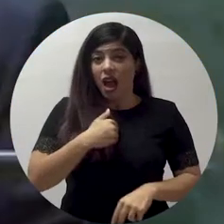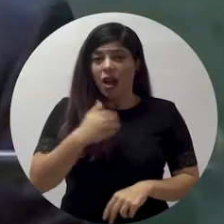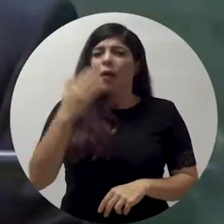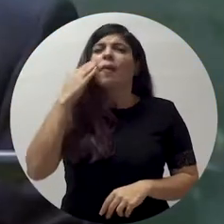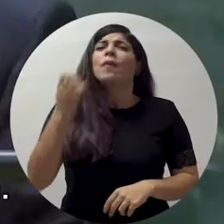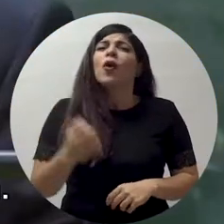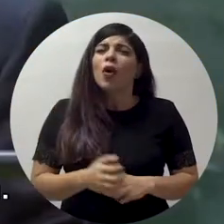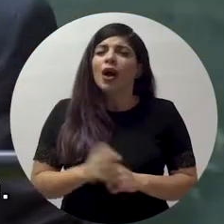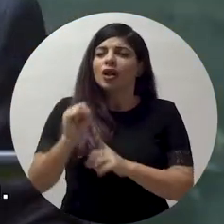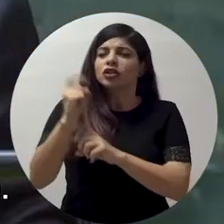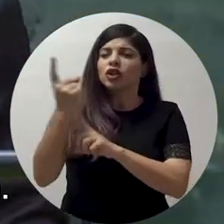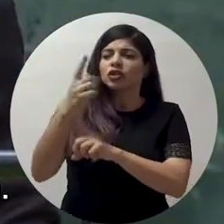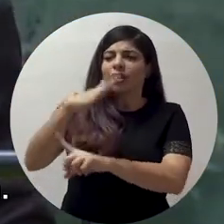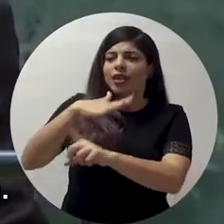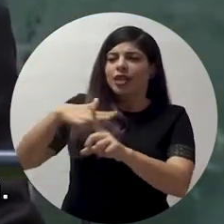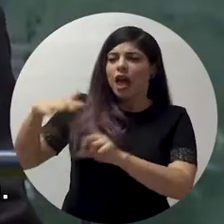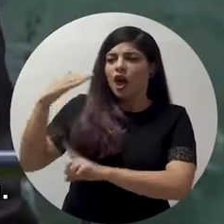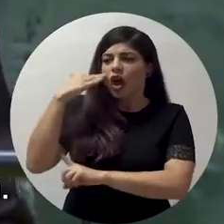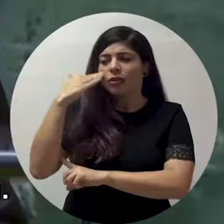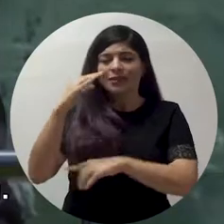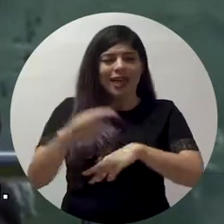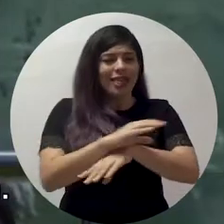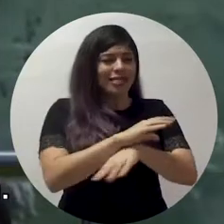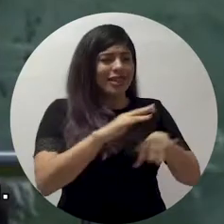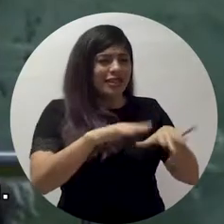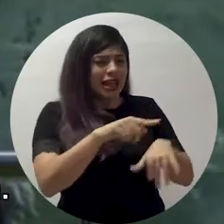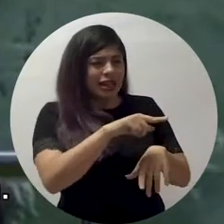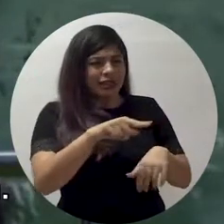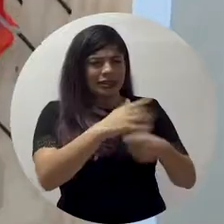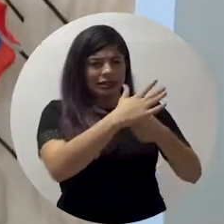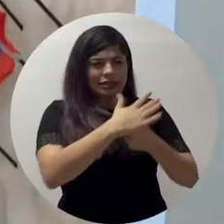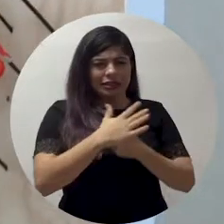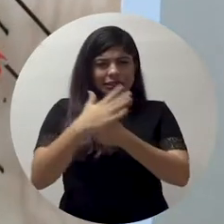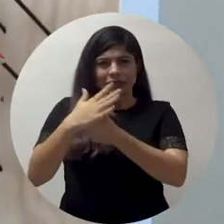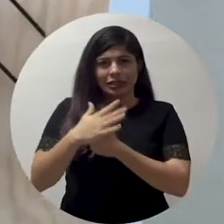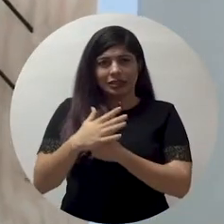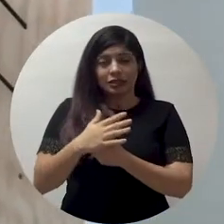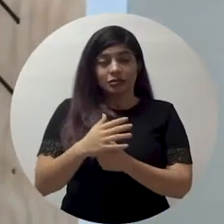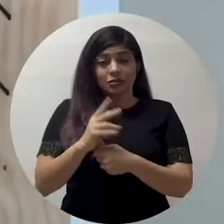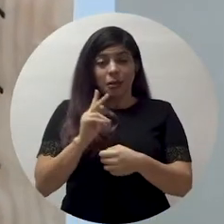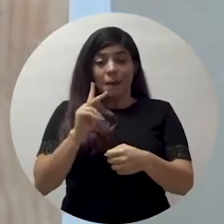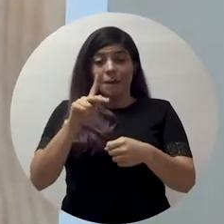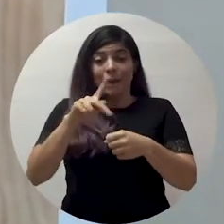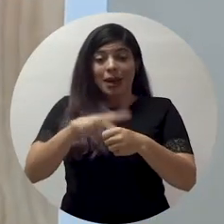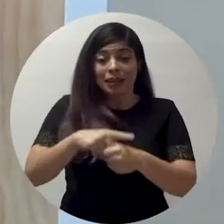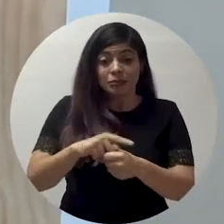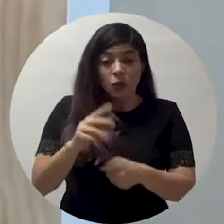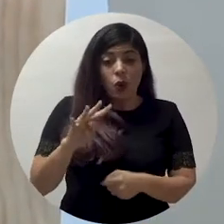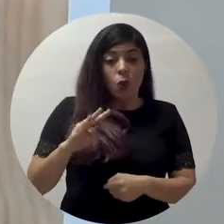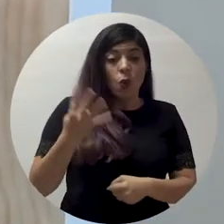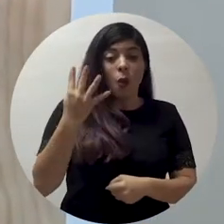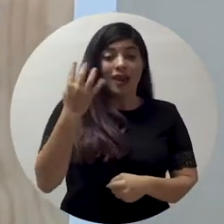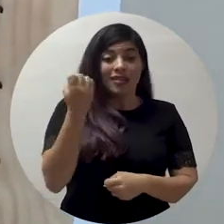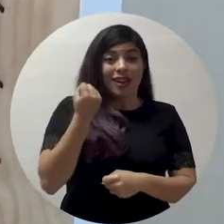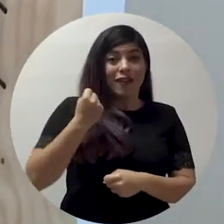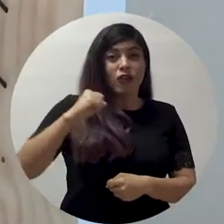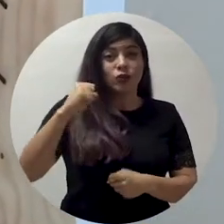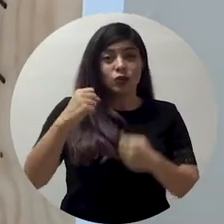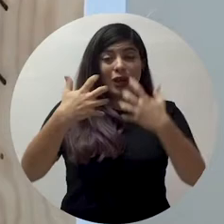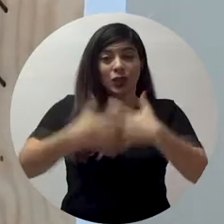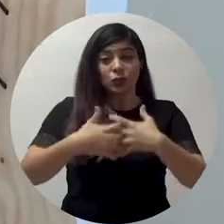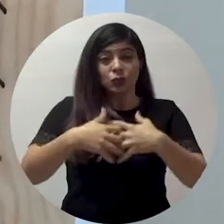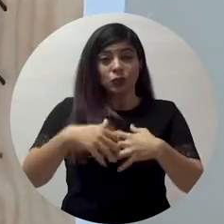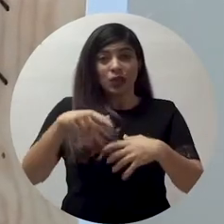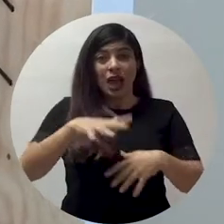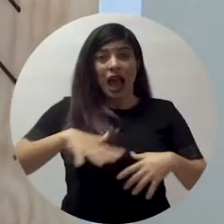derivada de la sociedad del conocimiento y la digitalización. Participar en la Cuarta Revolución Industrial no